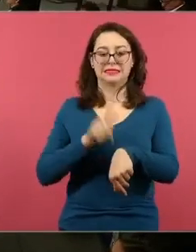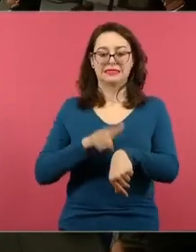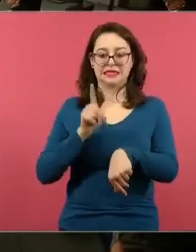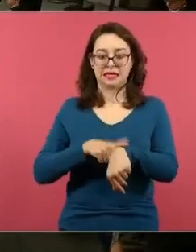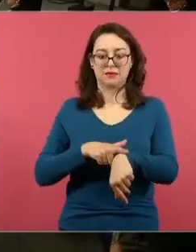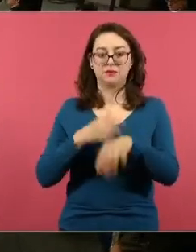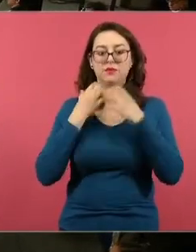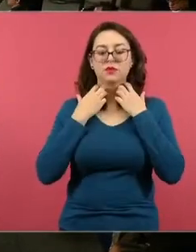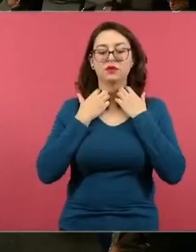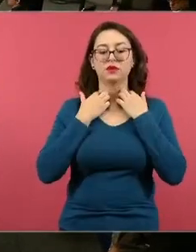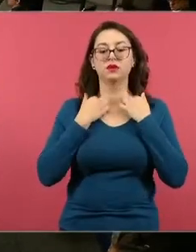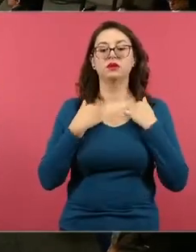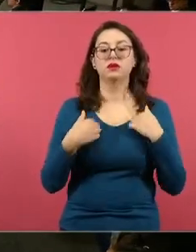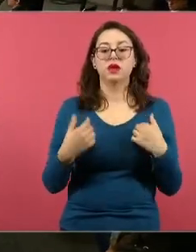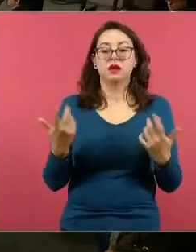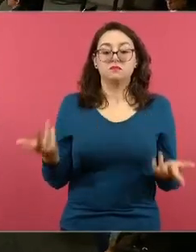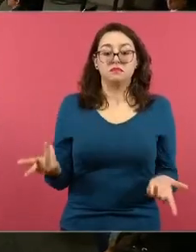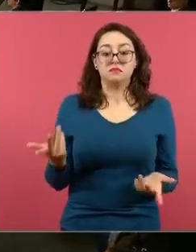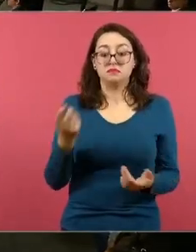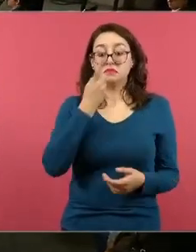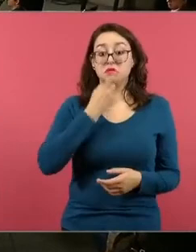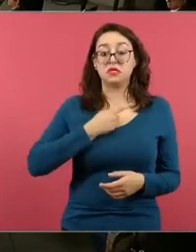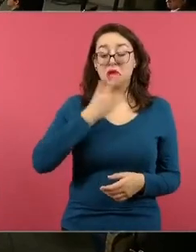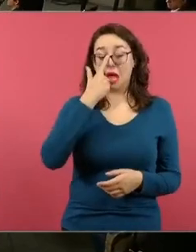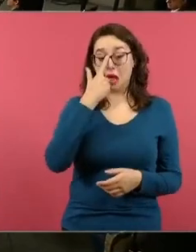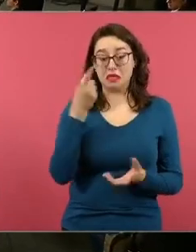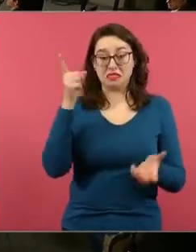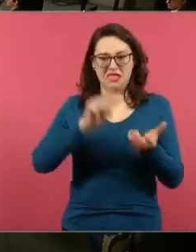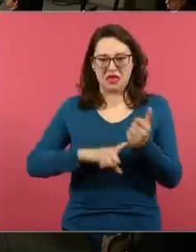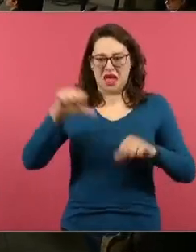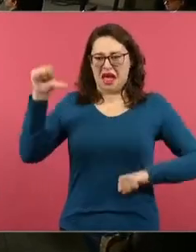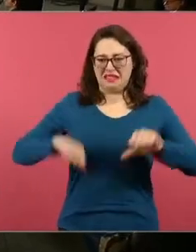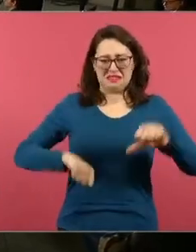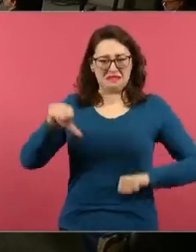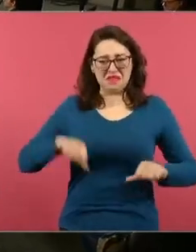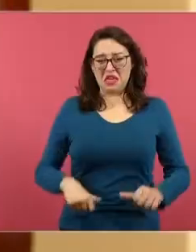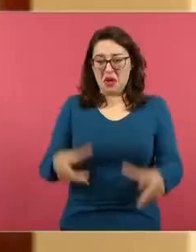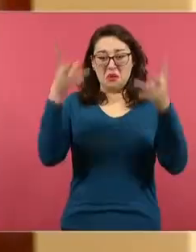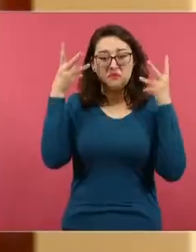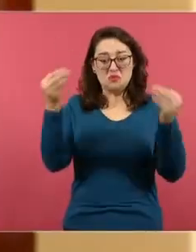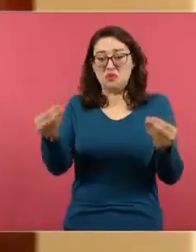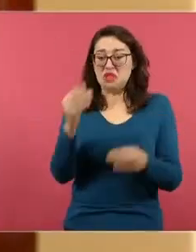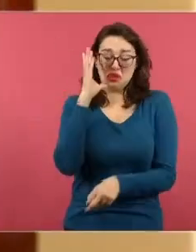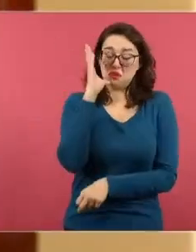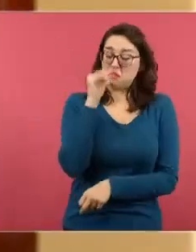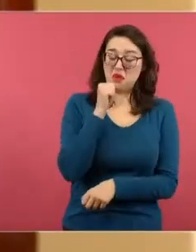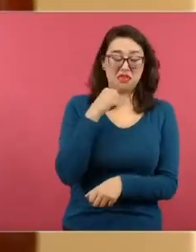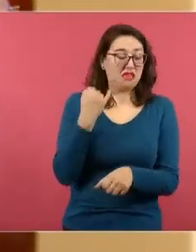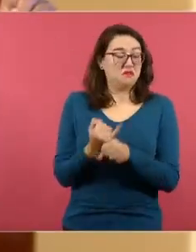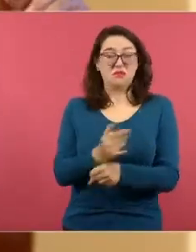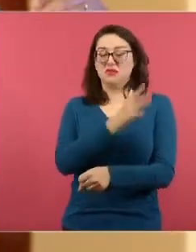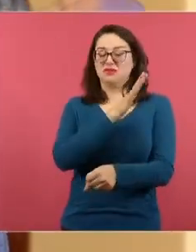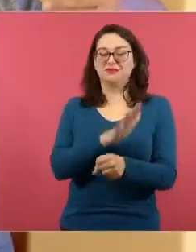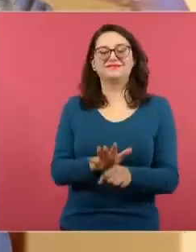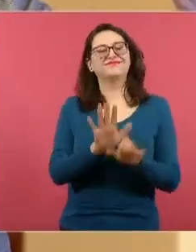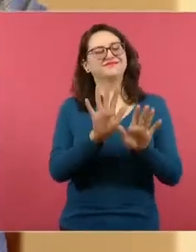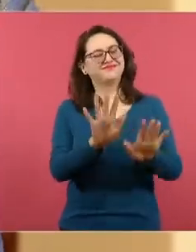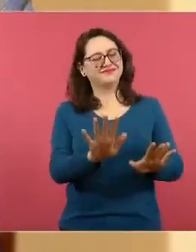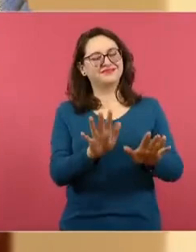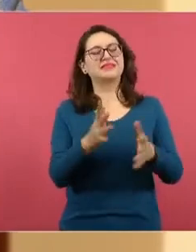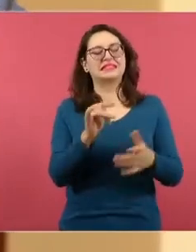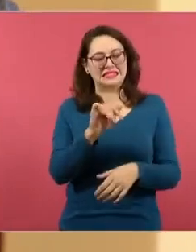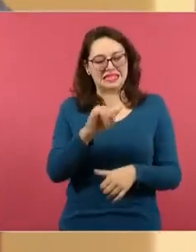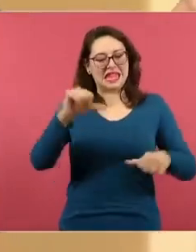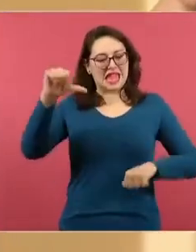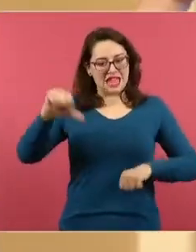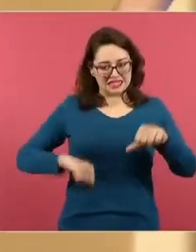que dicen que estos libros están llenos de actividades, pero tiene que ver con el escenario, que es justo con una